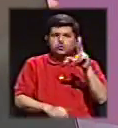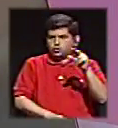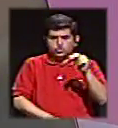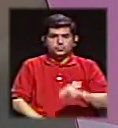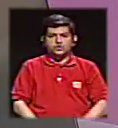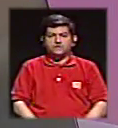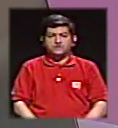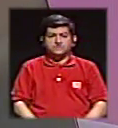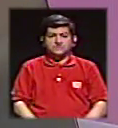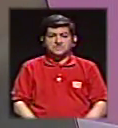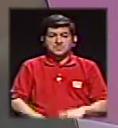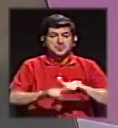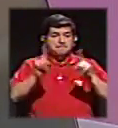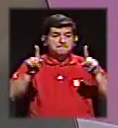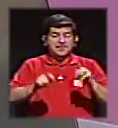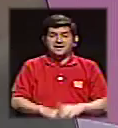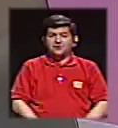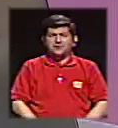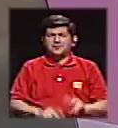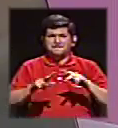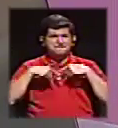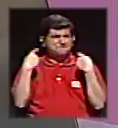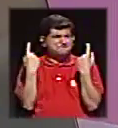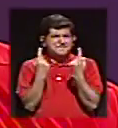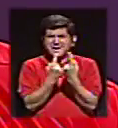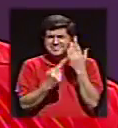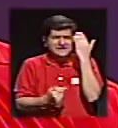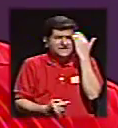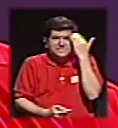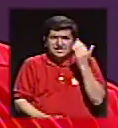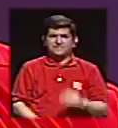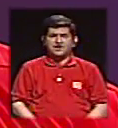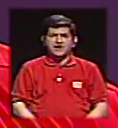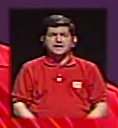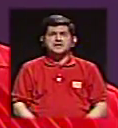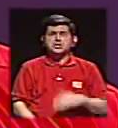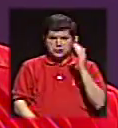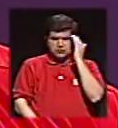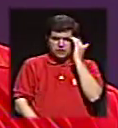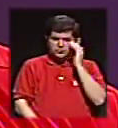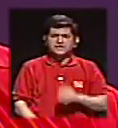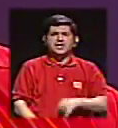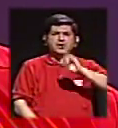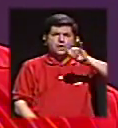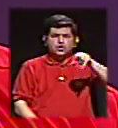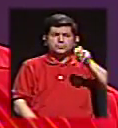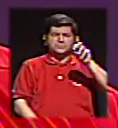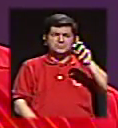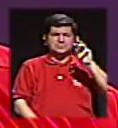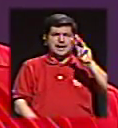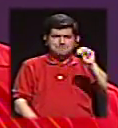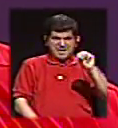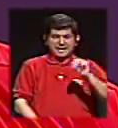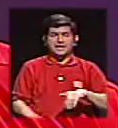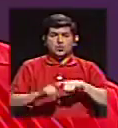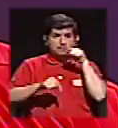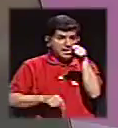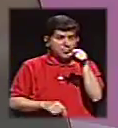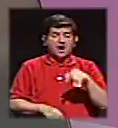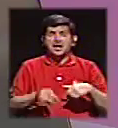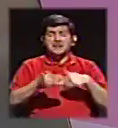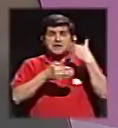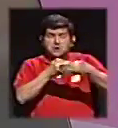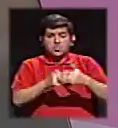pues no les conocemos partido. Conocimos al señor Merino y luego él como sustituto, pero no hay